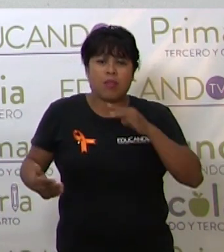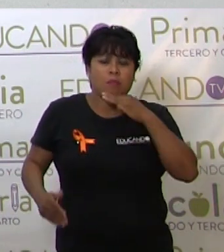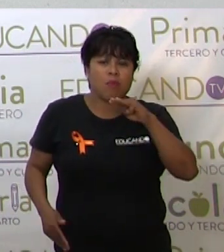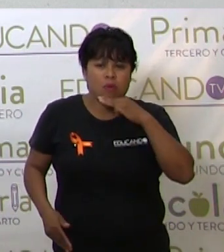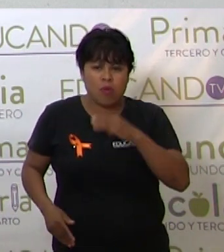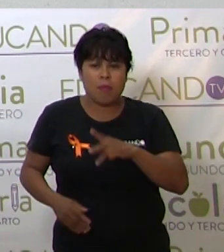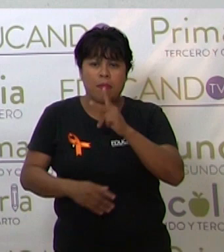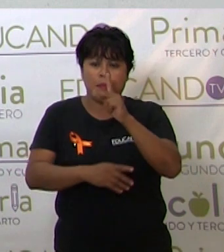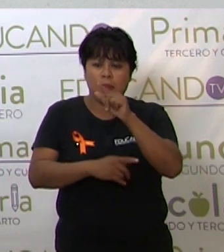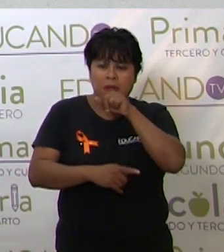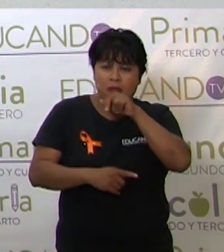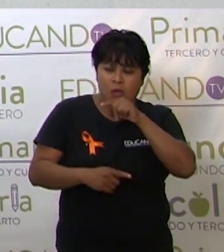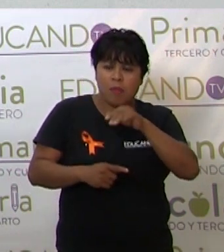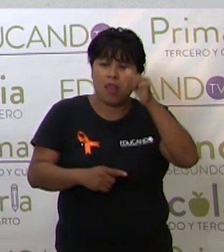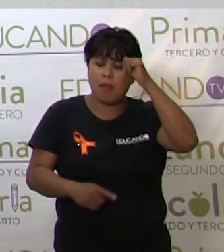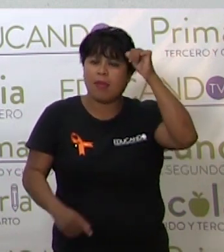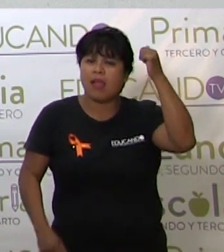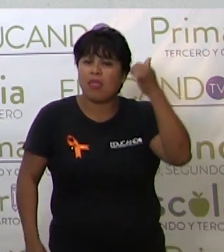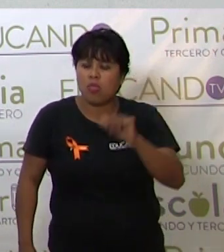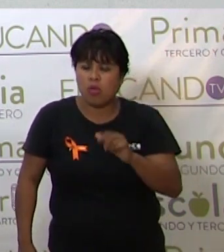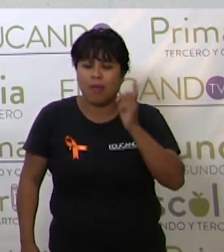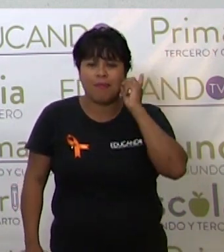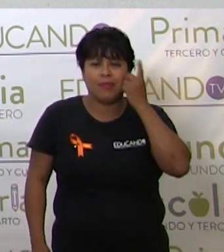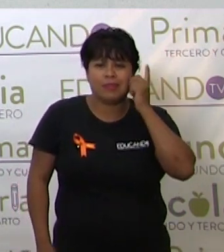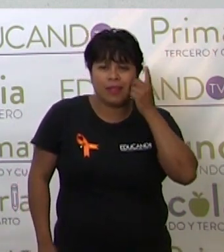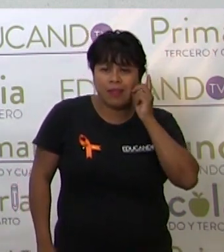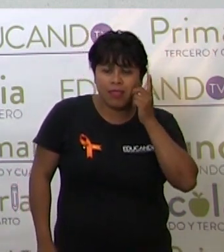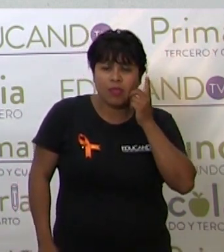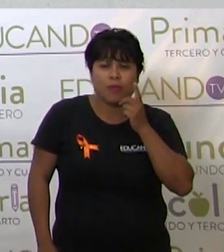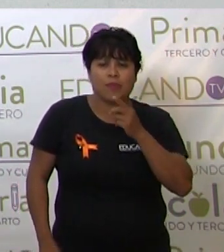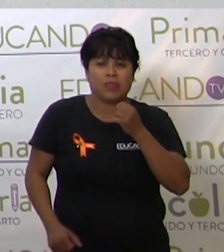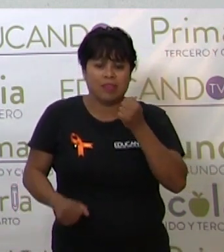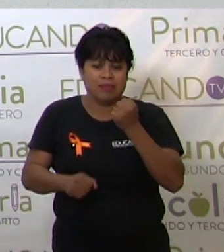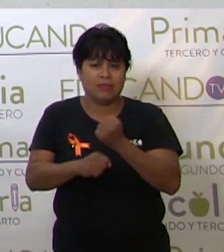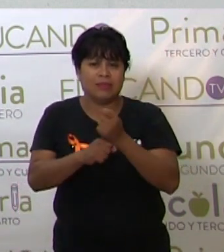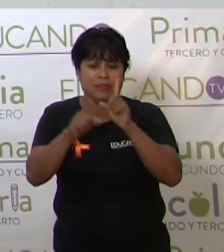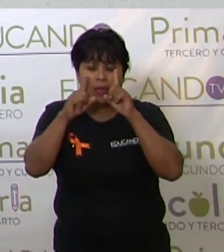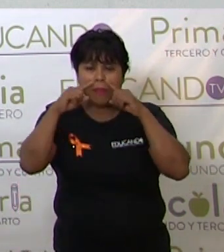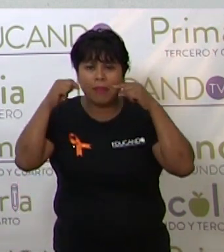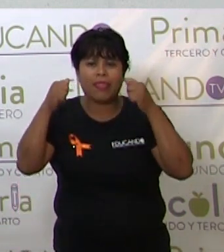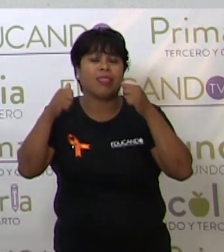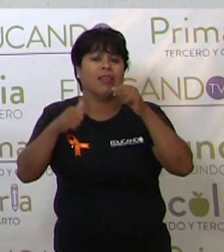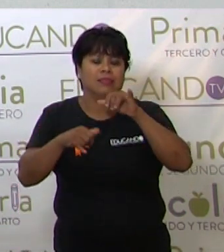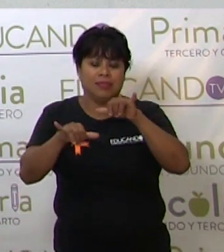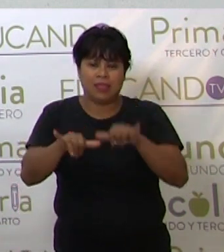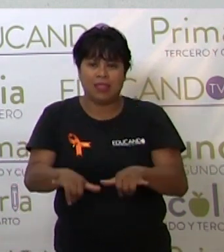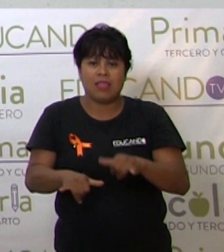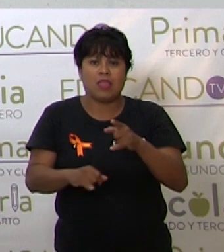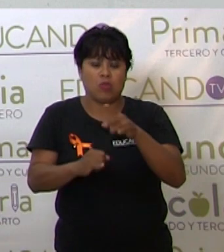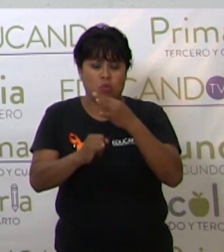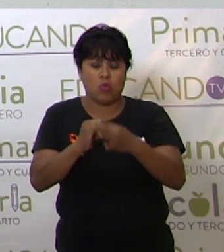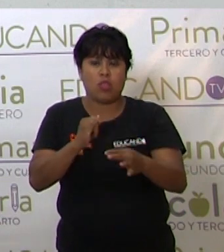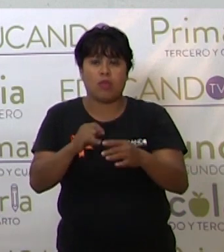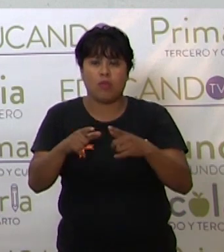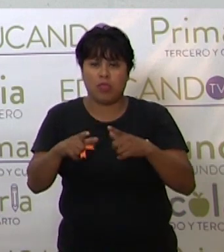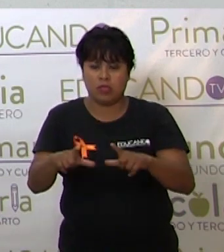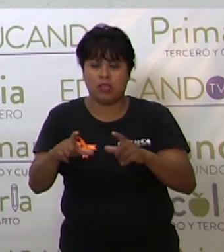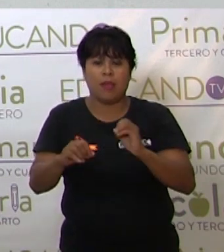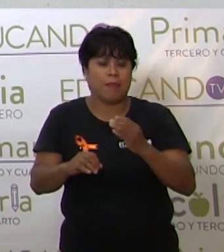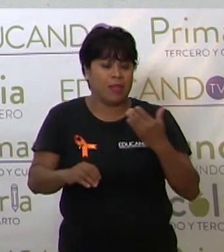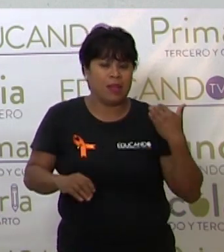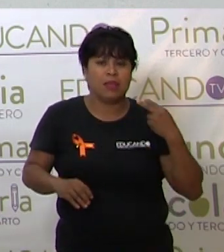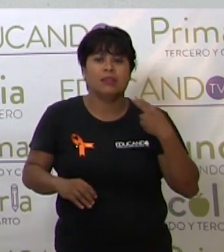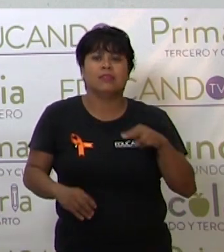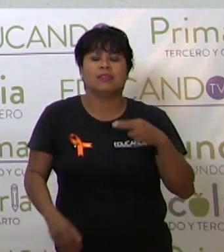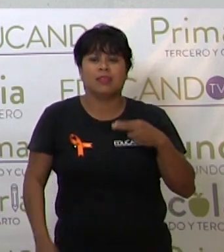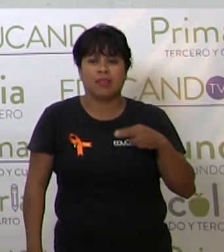El Palomo, La Pecadora, Mezcalito, Zapata se queda y tiene un último disco que acaba de salir que